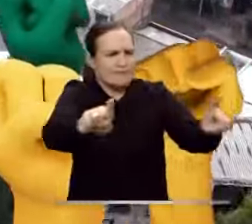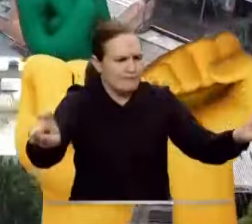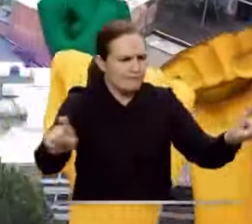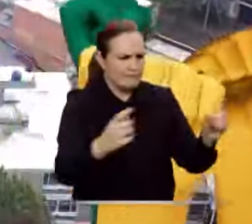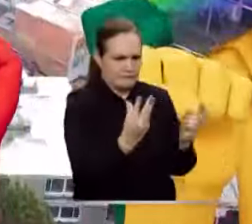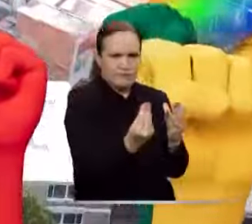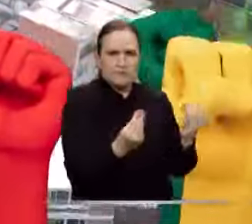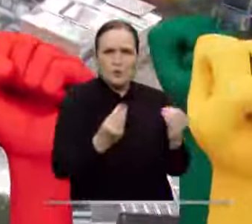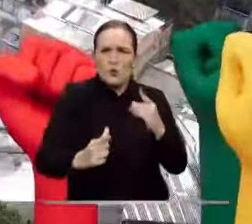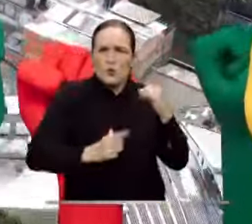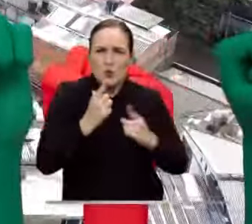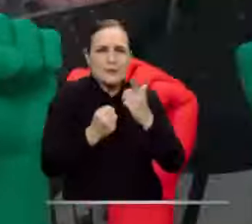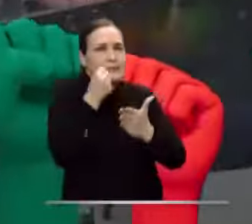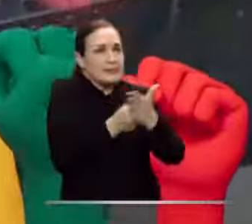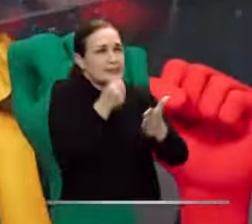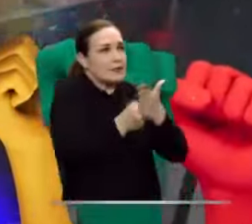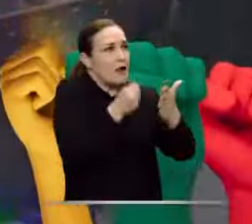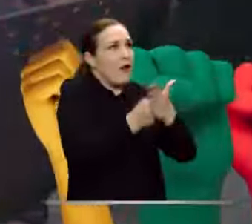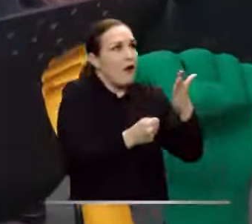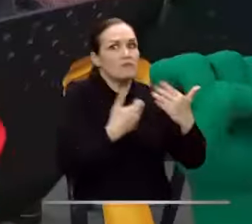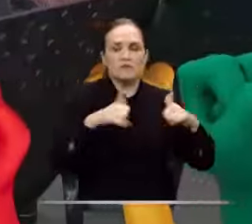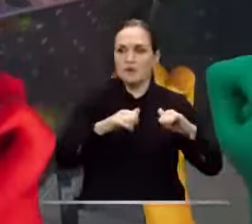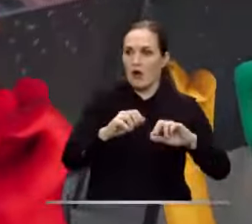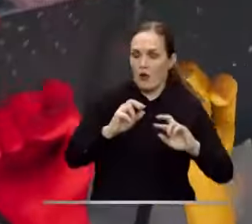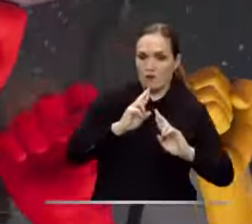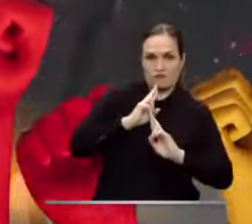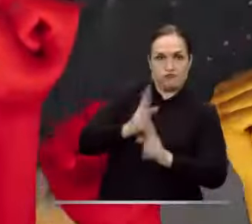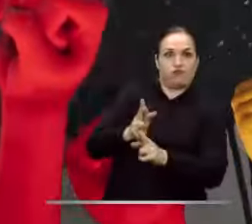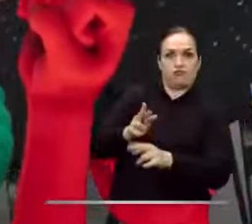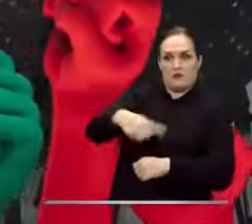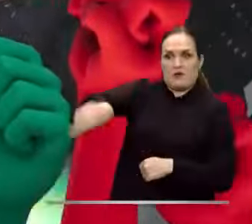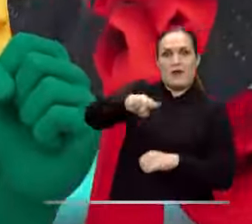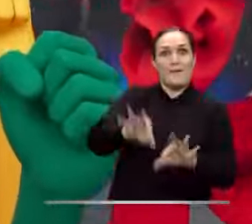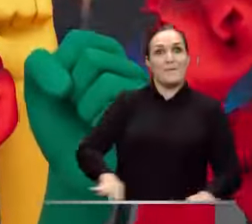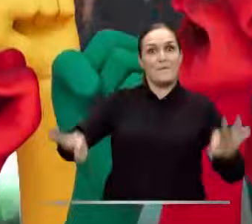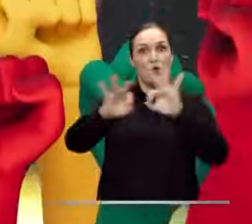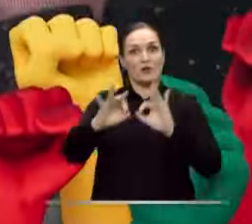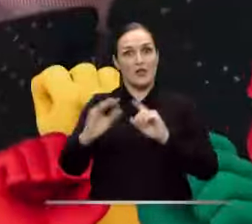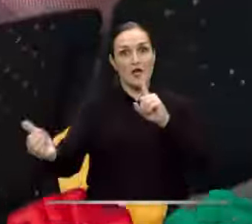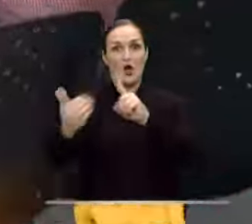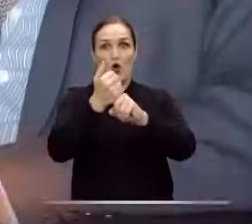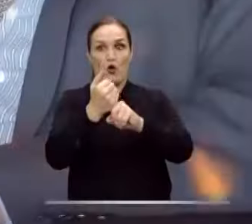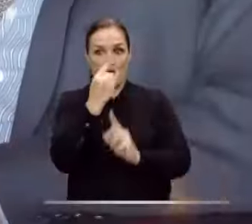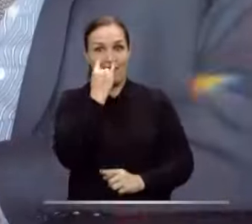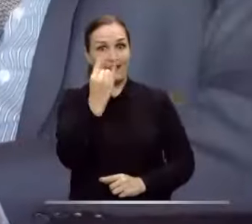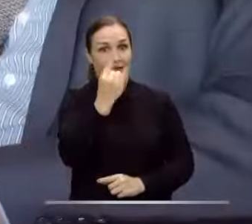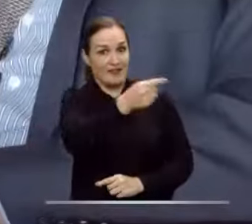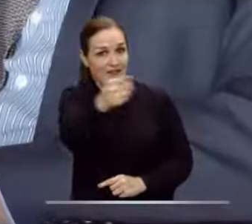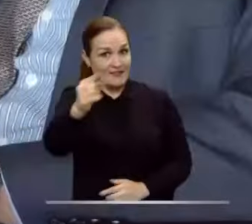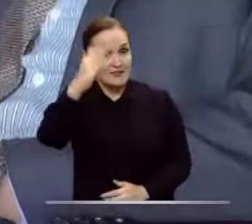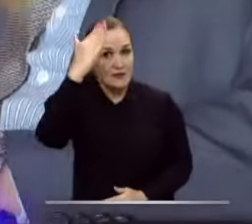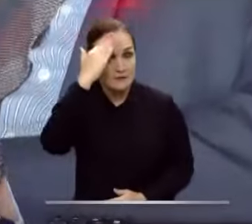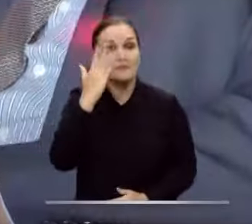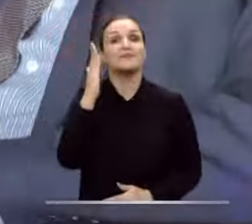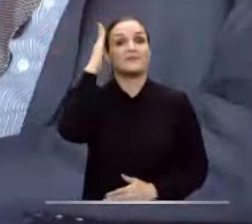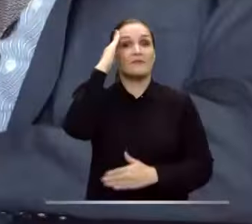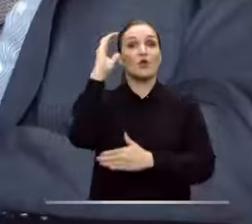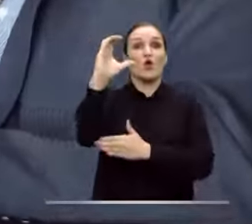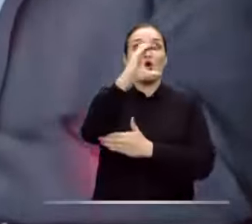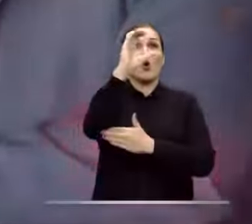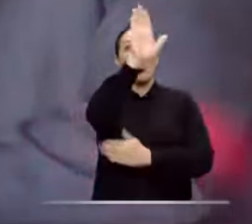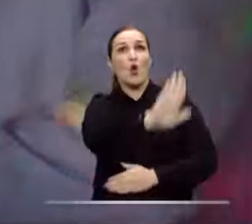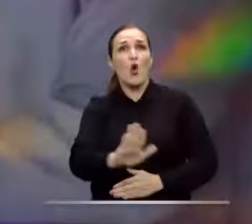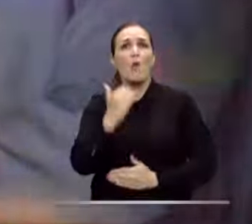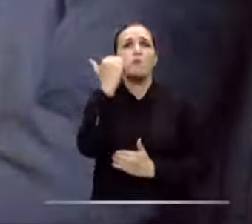poblaciones de las diversidades han tenido unos resultados muy importantes y son de interés para todas las personas. Vale la pena resaltar aquí